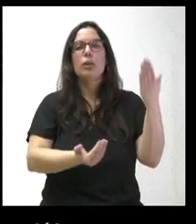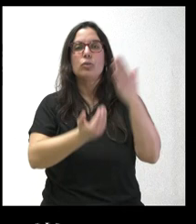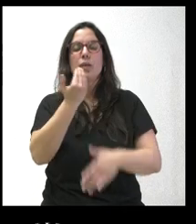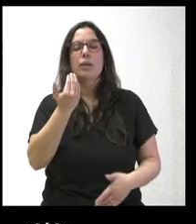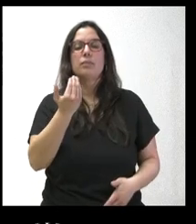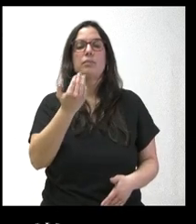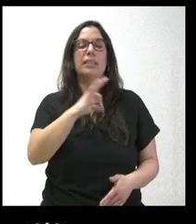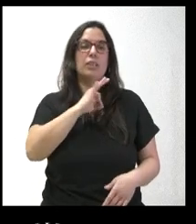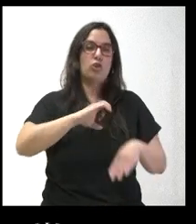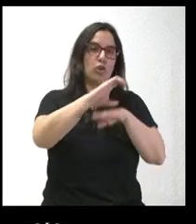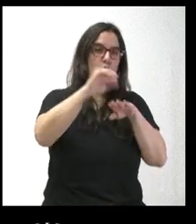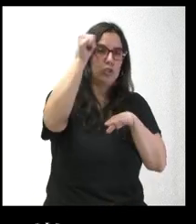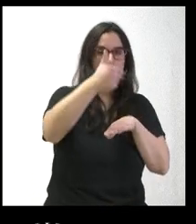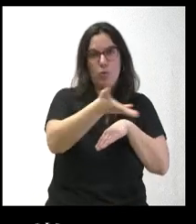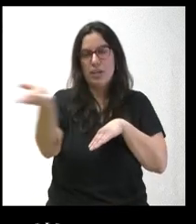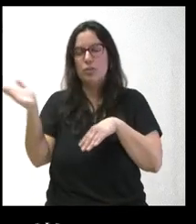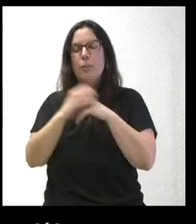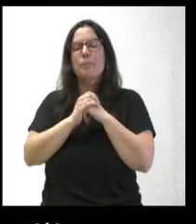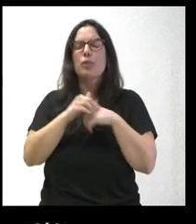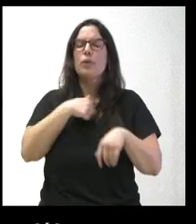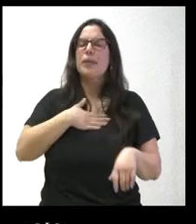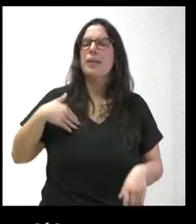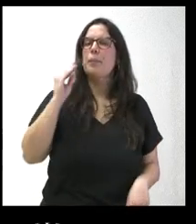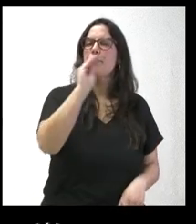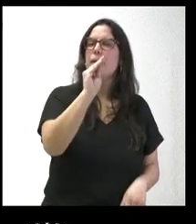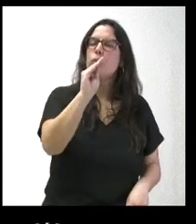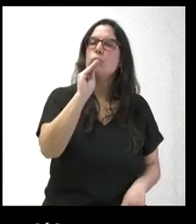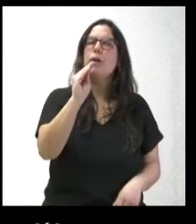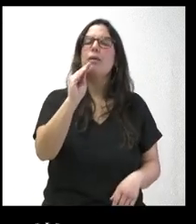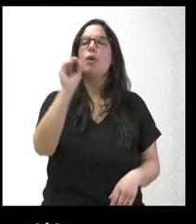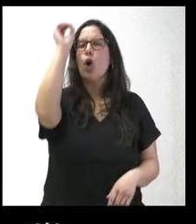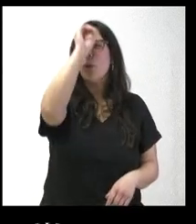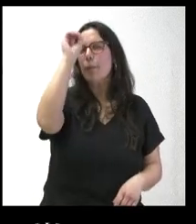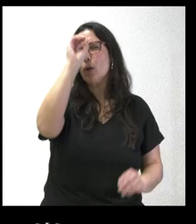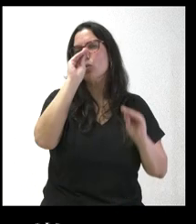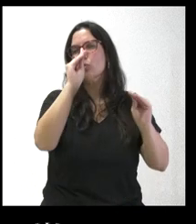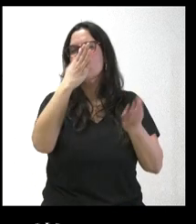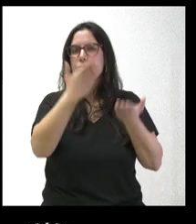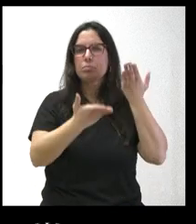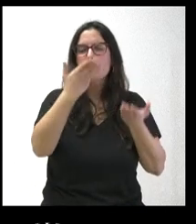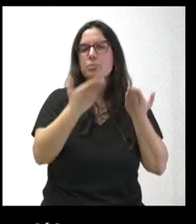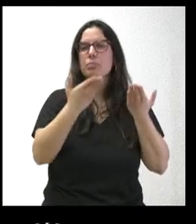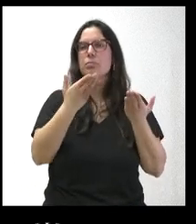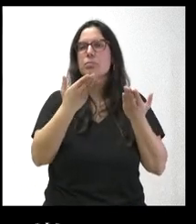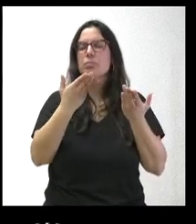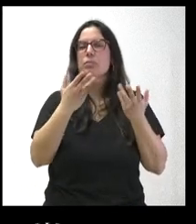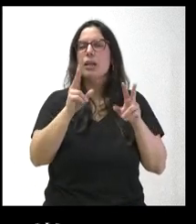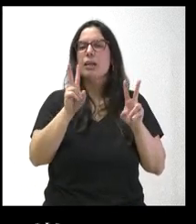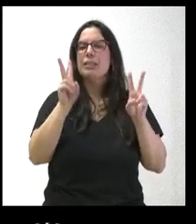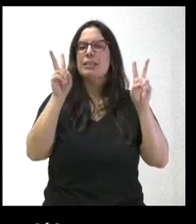presentes en la sala. Yo le quería preguntar cuál es la valoración de la Junta respecto a